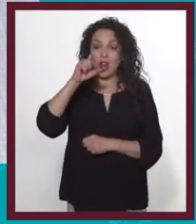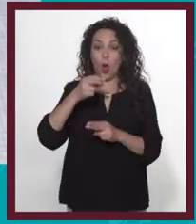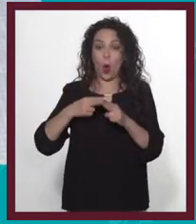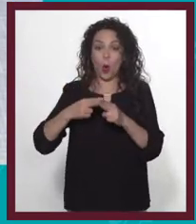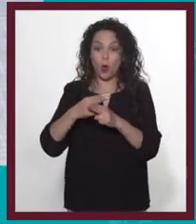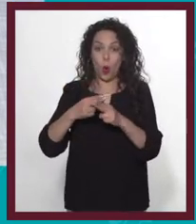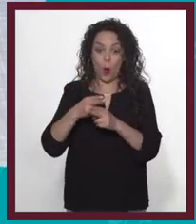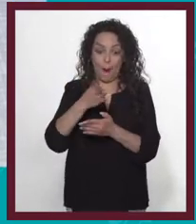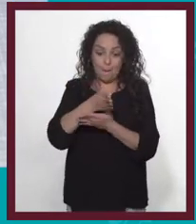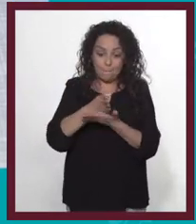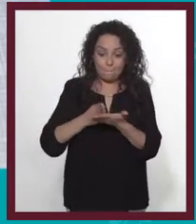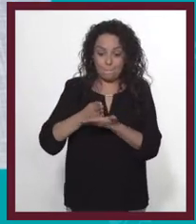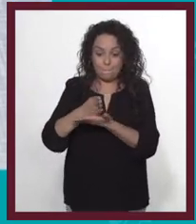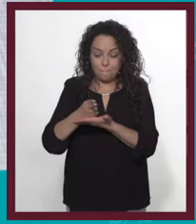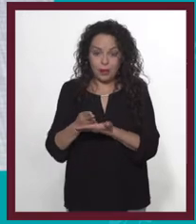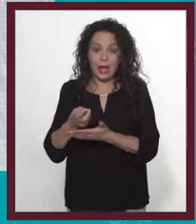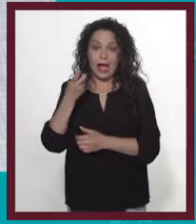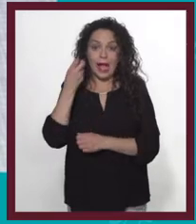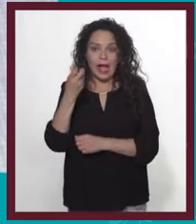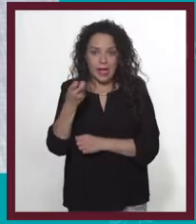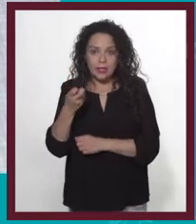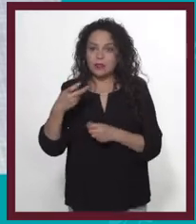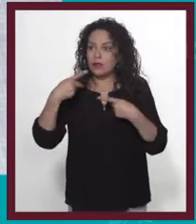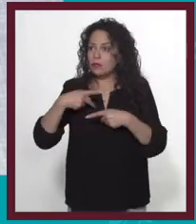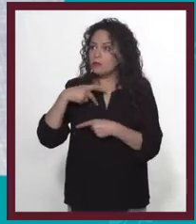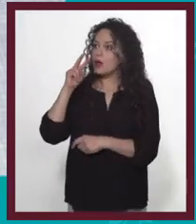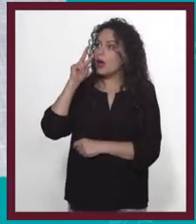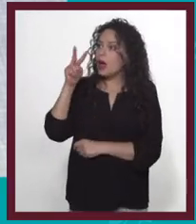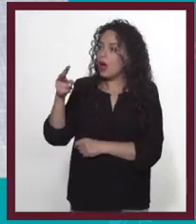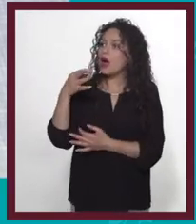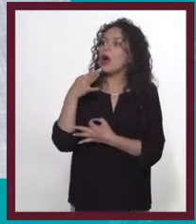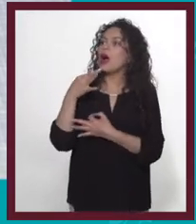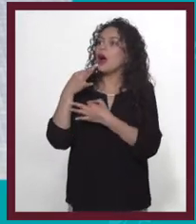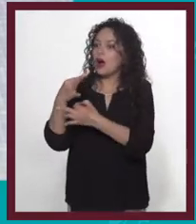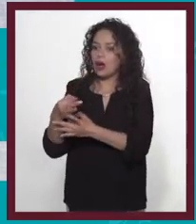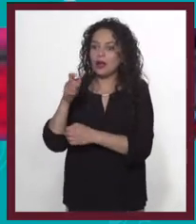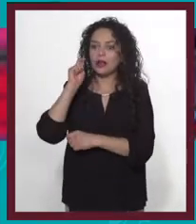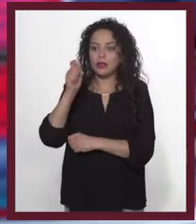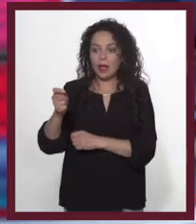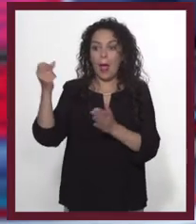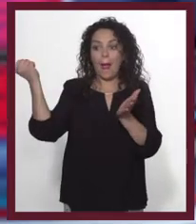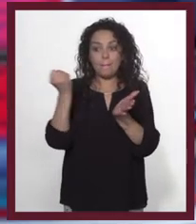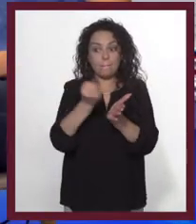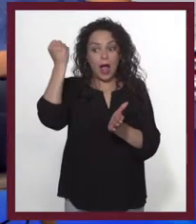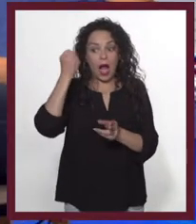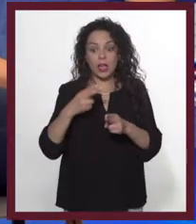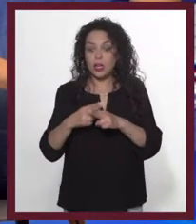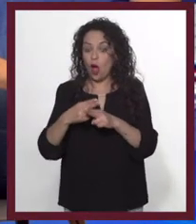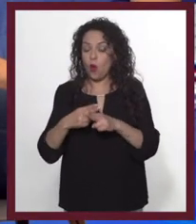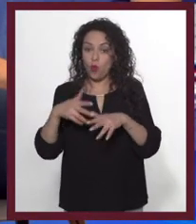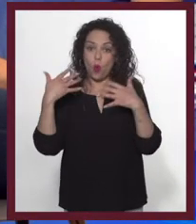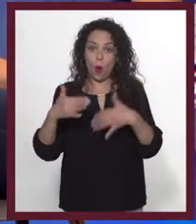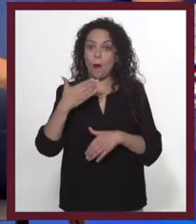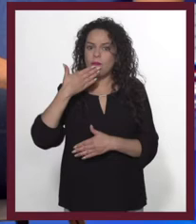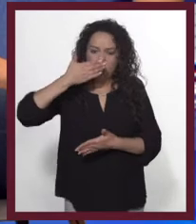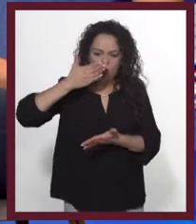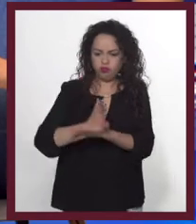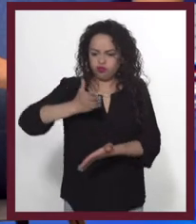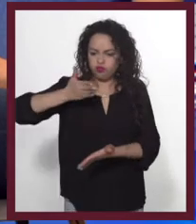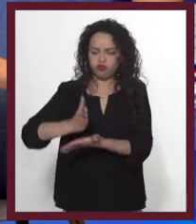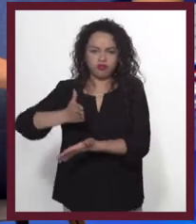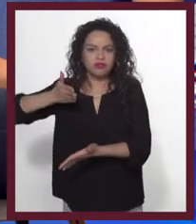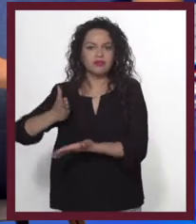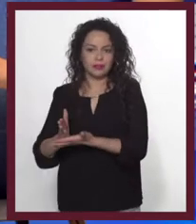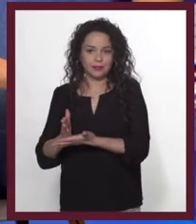¡Mucho filo! Y ese es el posicionamiento que busca tener. Que su público lo perciba como la marca de cuchillos